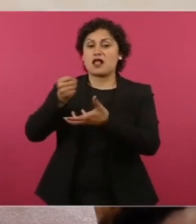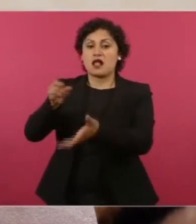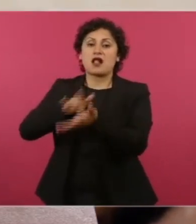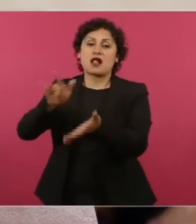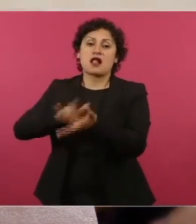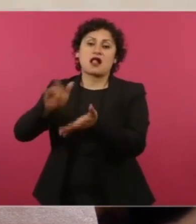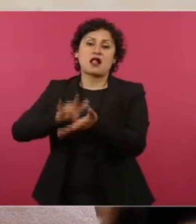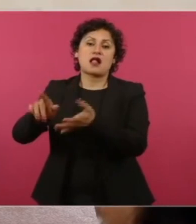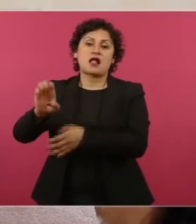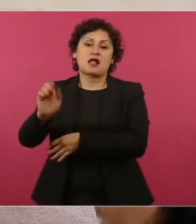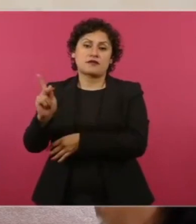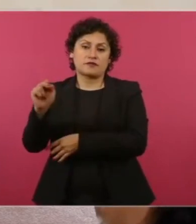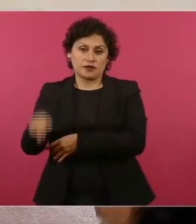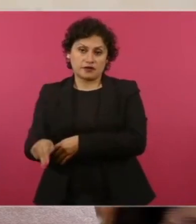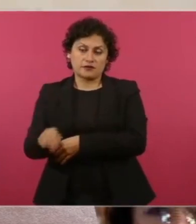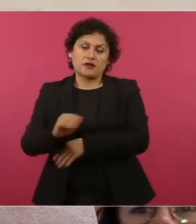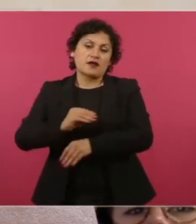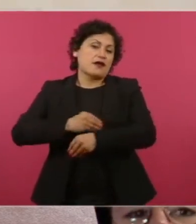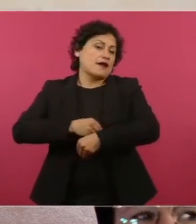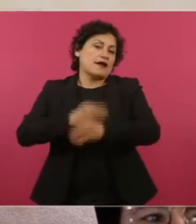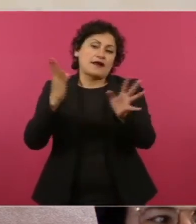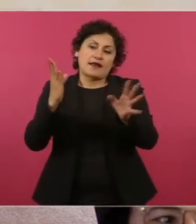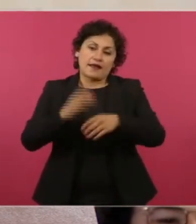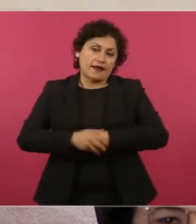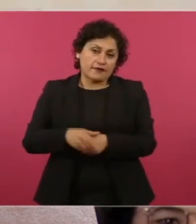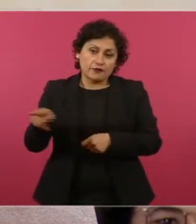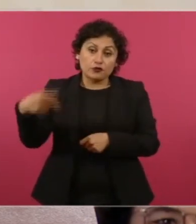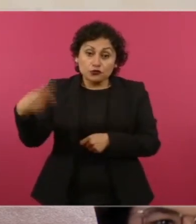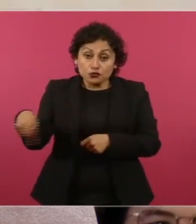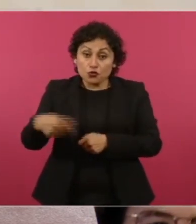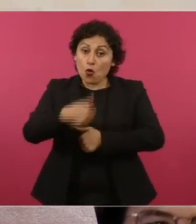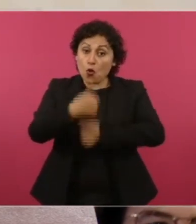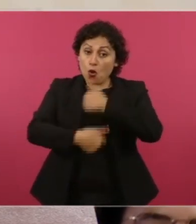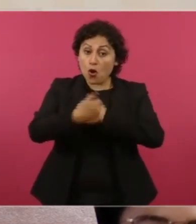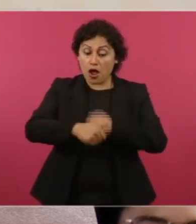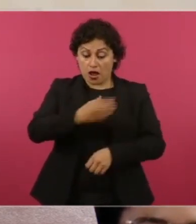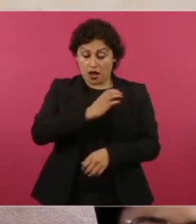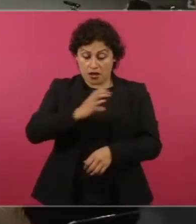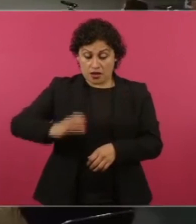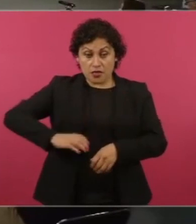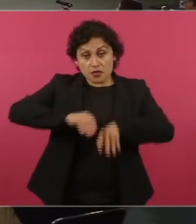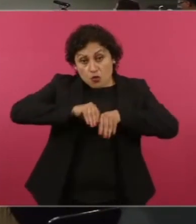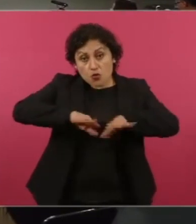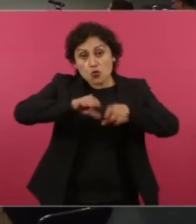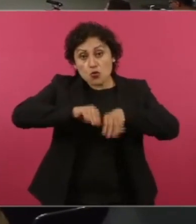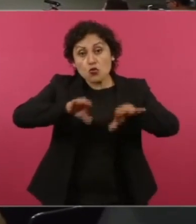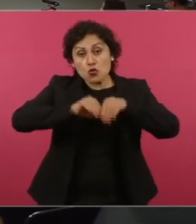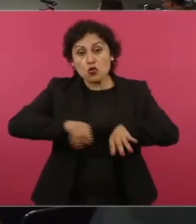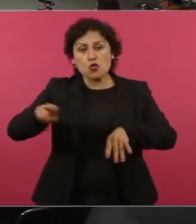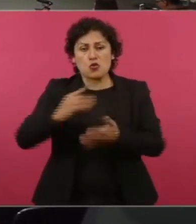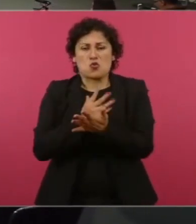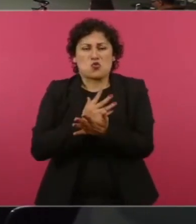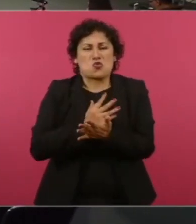desde luego que rebasaron los topes de campaña. Pero entonces, como ahora las autoridades